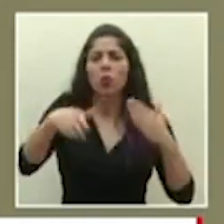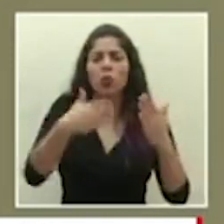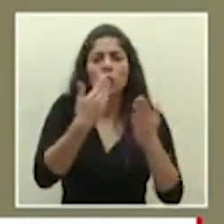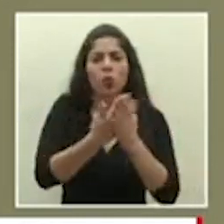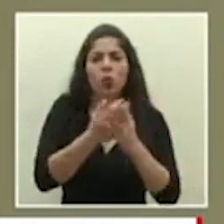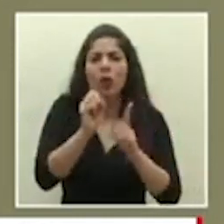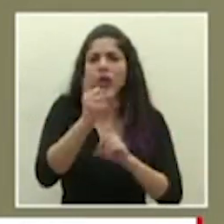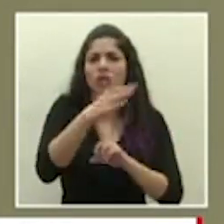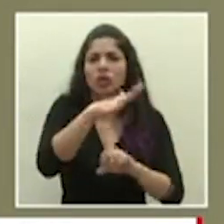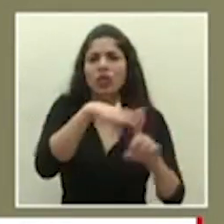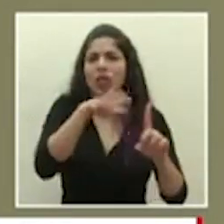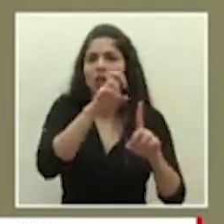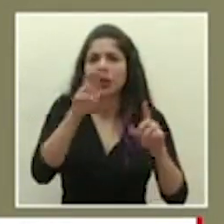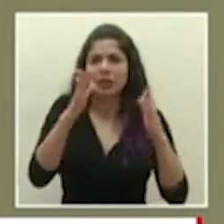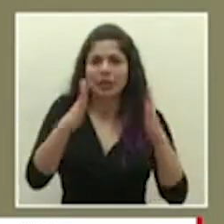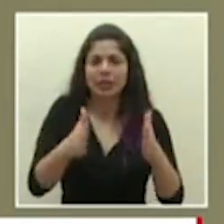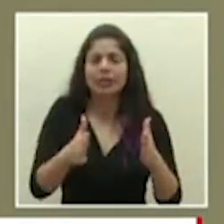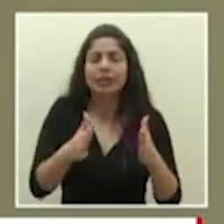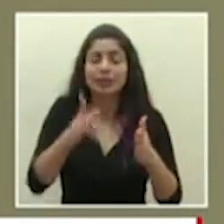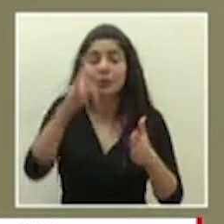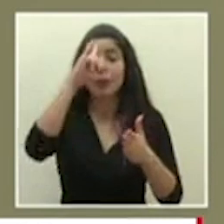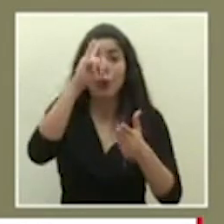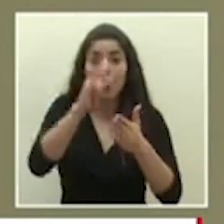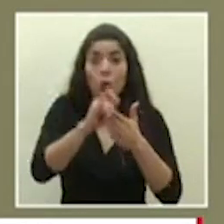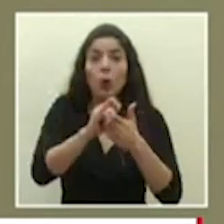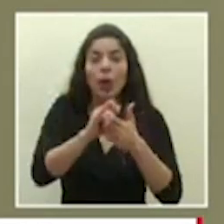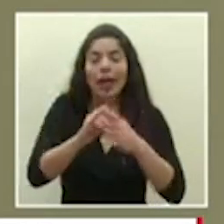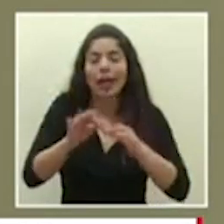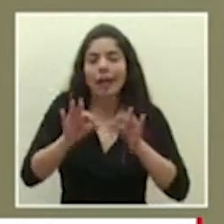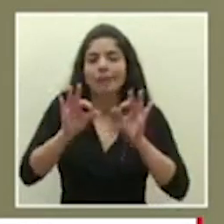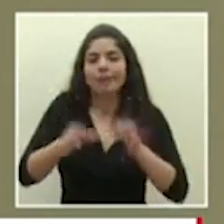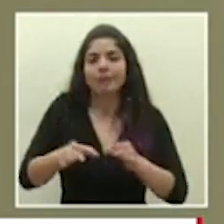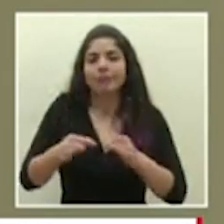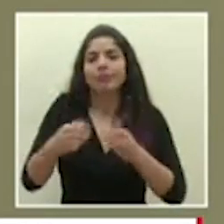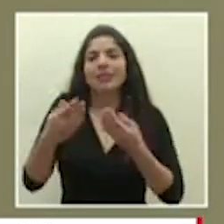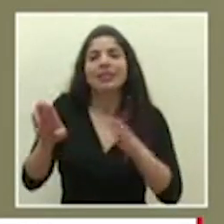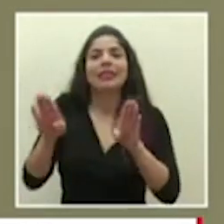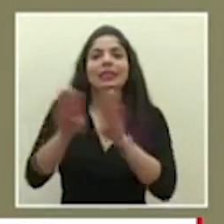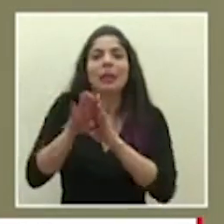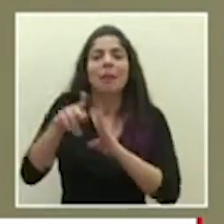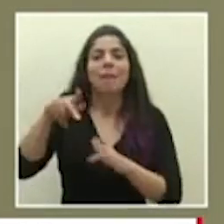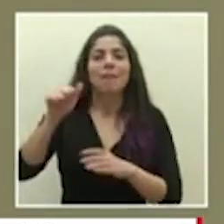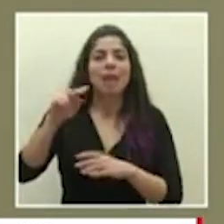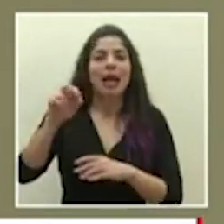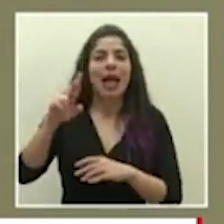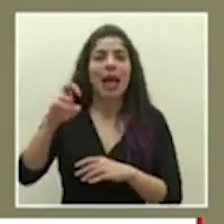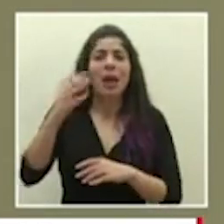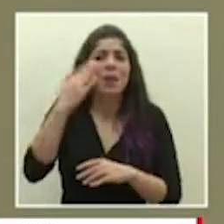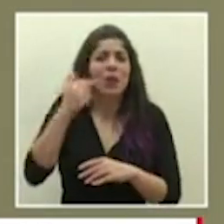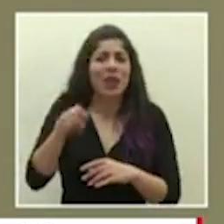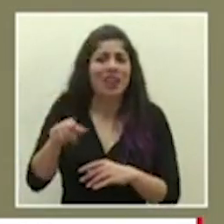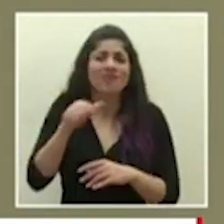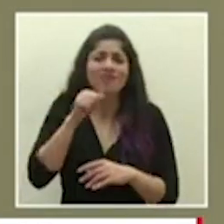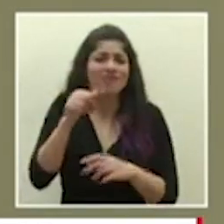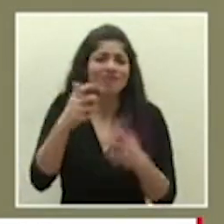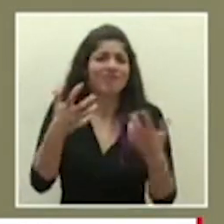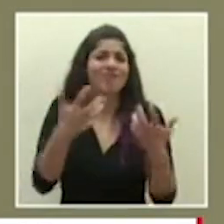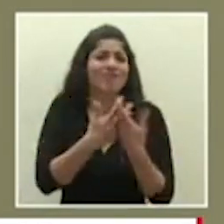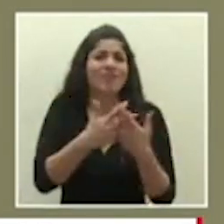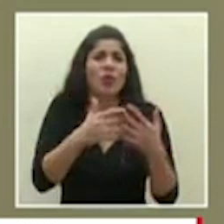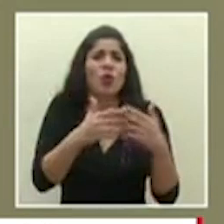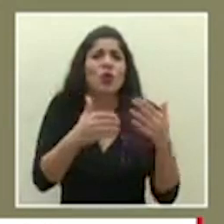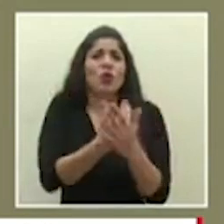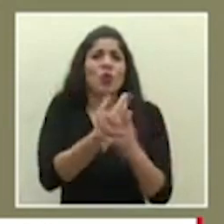la sociedad costarricense por eso se determinó el cierre de PANARE porque ya no responde a un nuevo